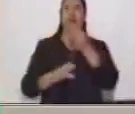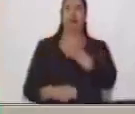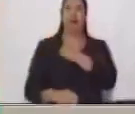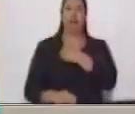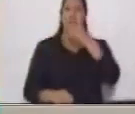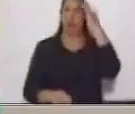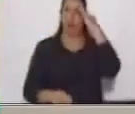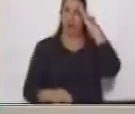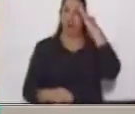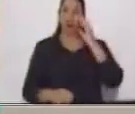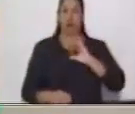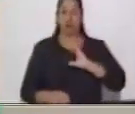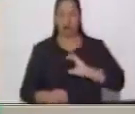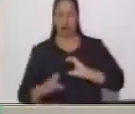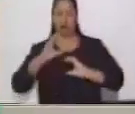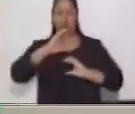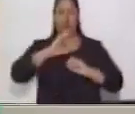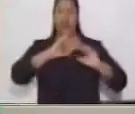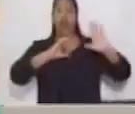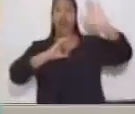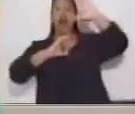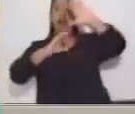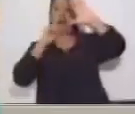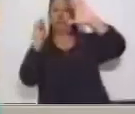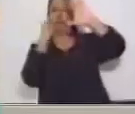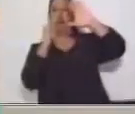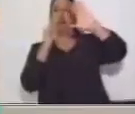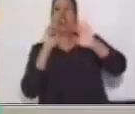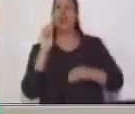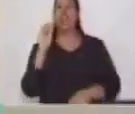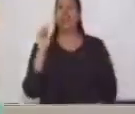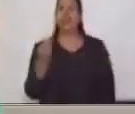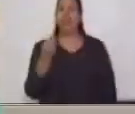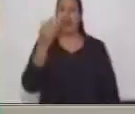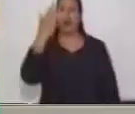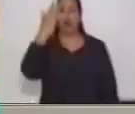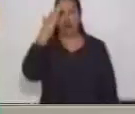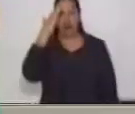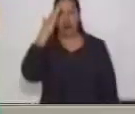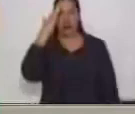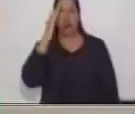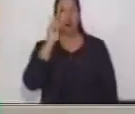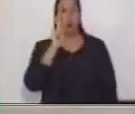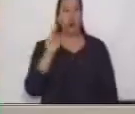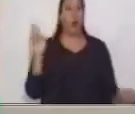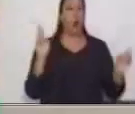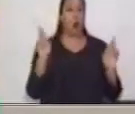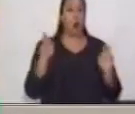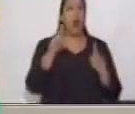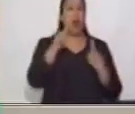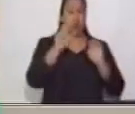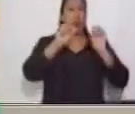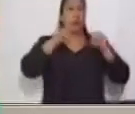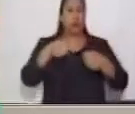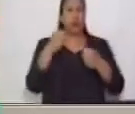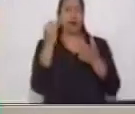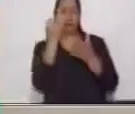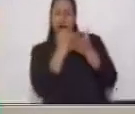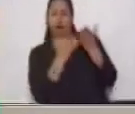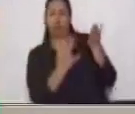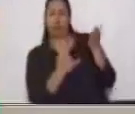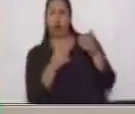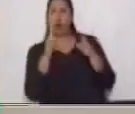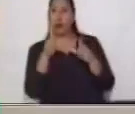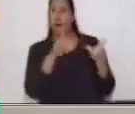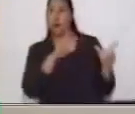Y en el primer espacio, ¿Qué sé? Bien, espero que hasta este momento hayas tenido tiempo de hacer tu dibujo. Que ya tengas